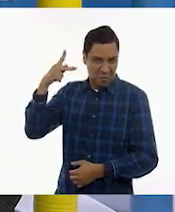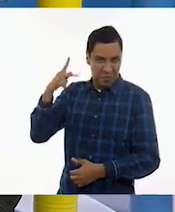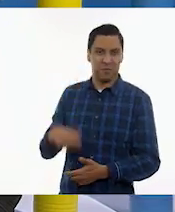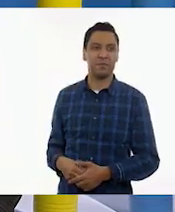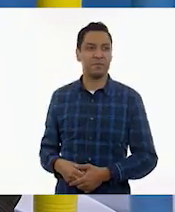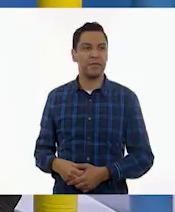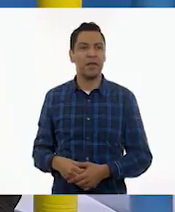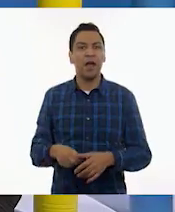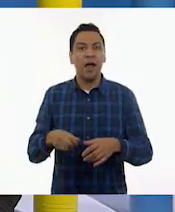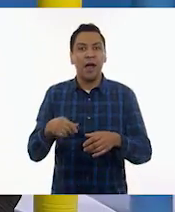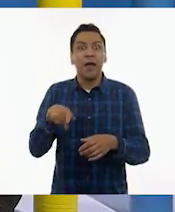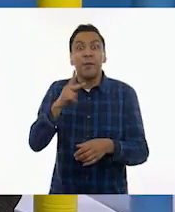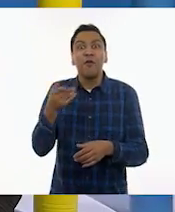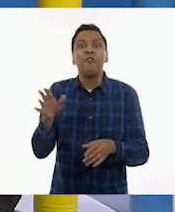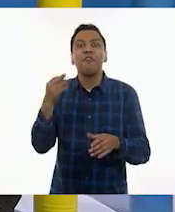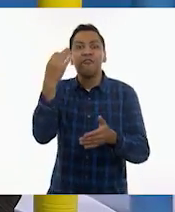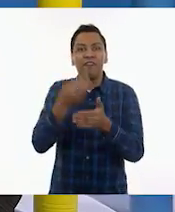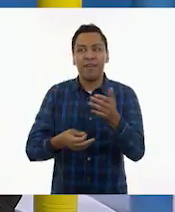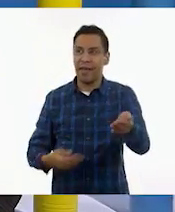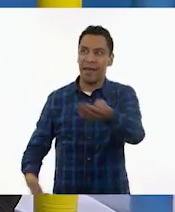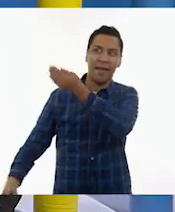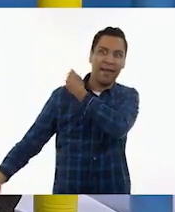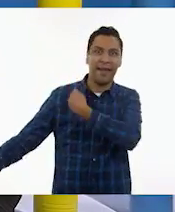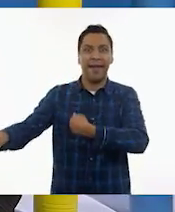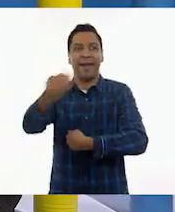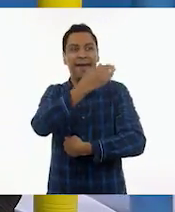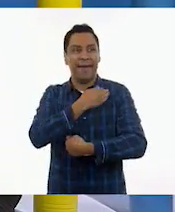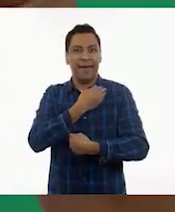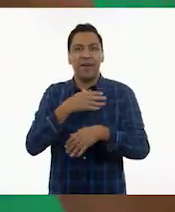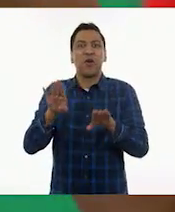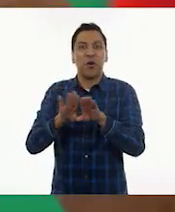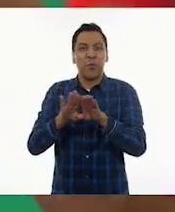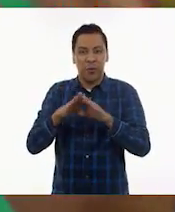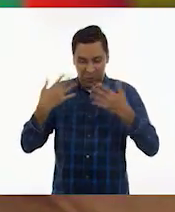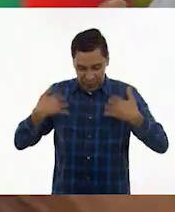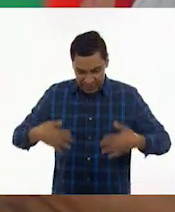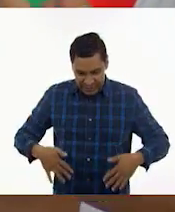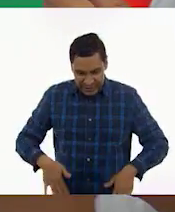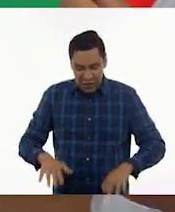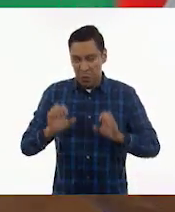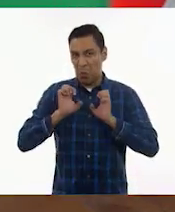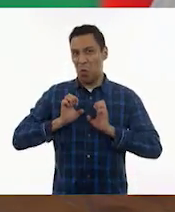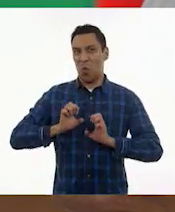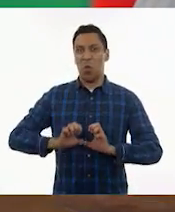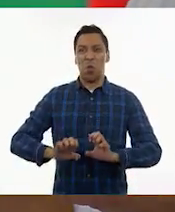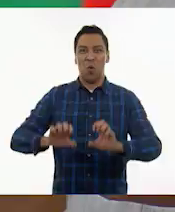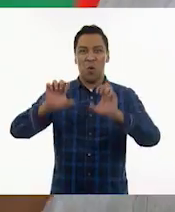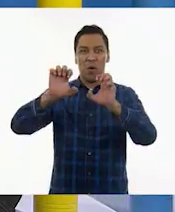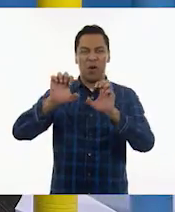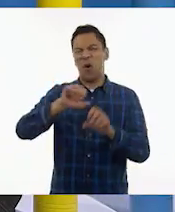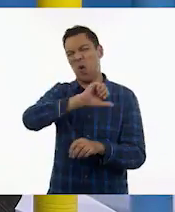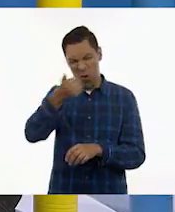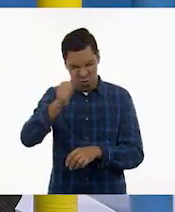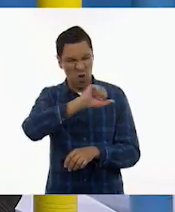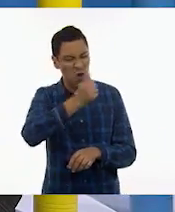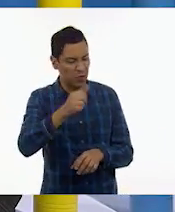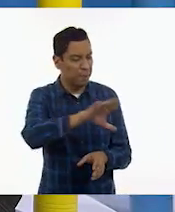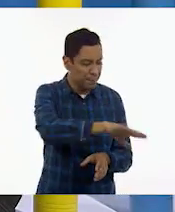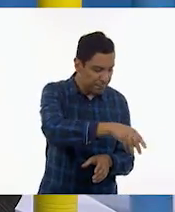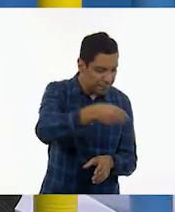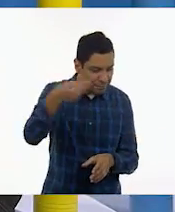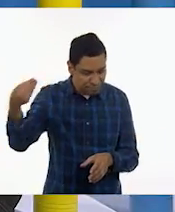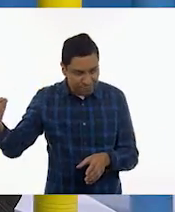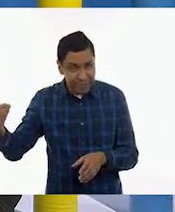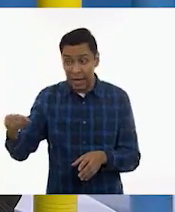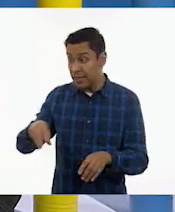quedará? Este es como de mi pero está como para vestido de noche ese. Sí, ¿verdad? Está como muy elegante. Otro, otro, otro, otro. A ver, mira, este,